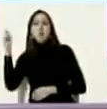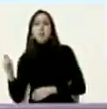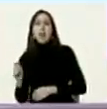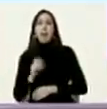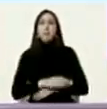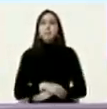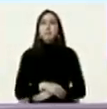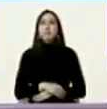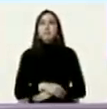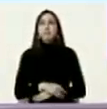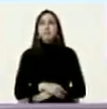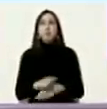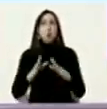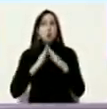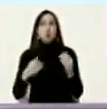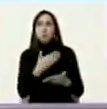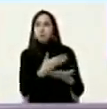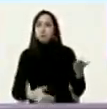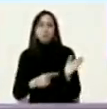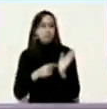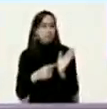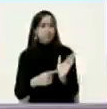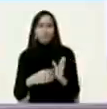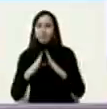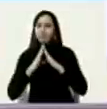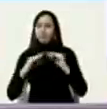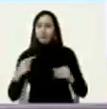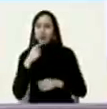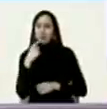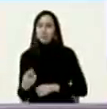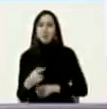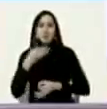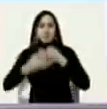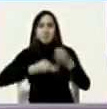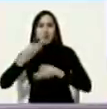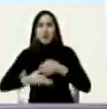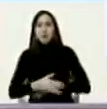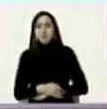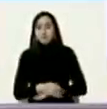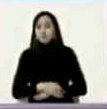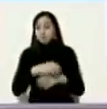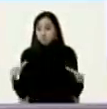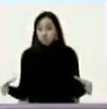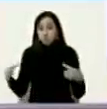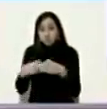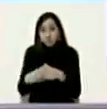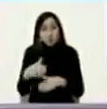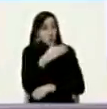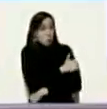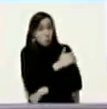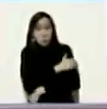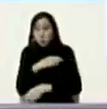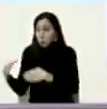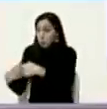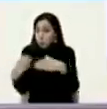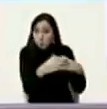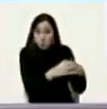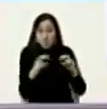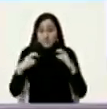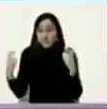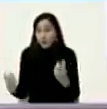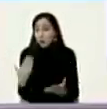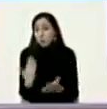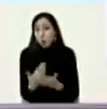aquí está todo lo que hemos dicho nosotros teníamos una cuarta propuesta que se sentaran todas las oposiciones no la